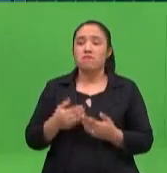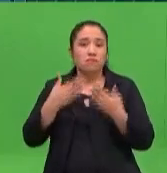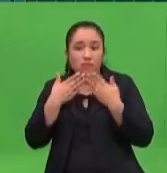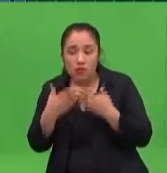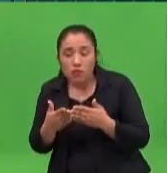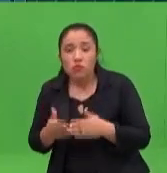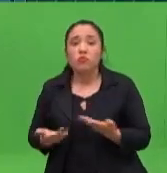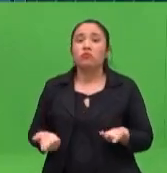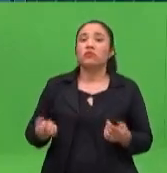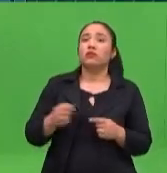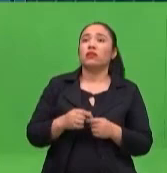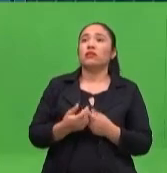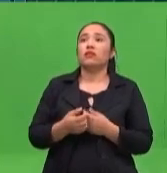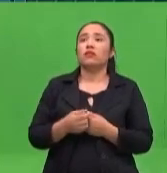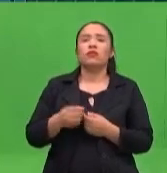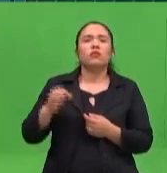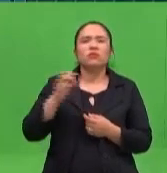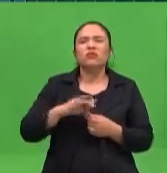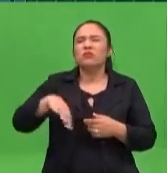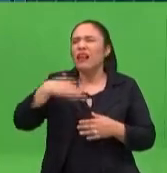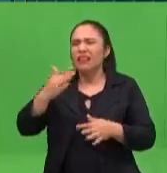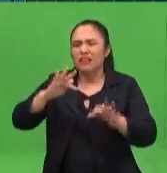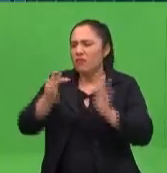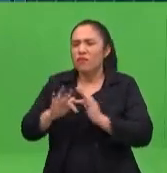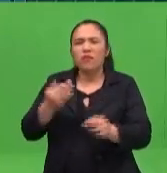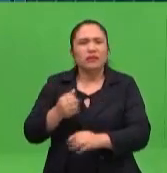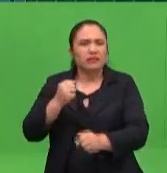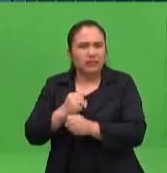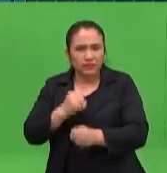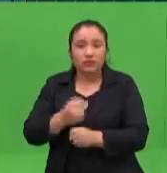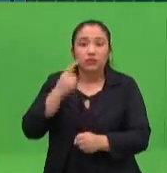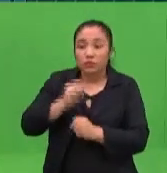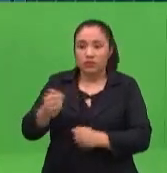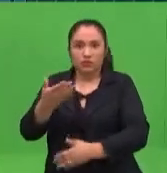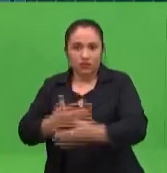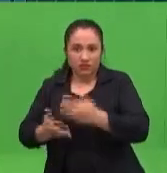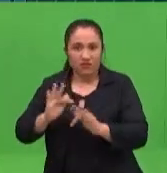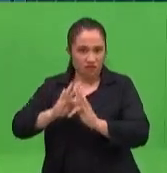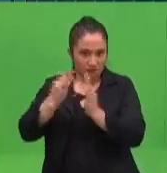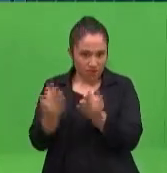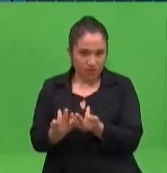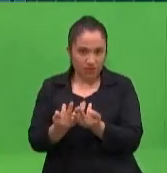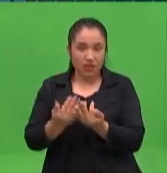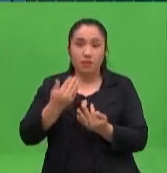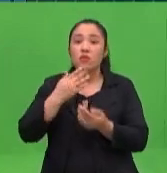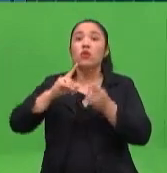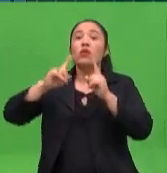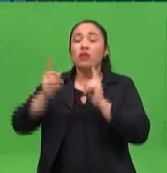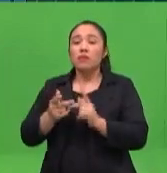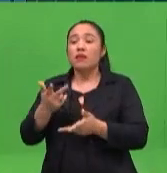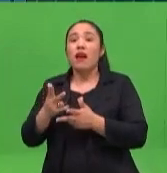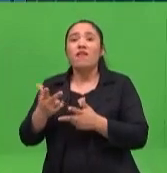algunos tips, como para poder compartir con las familias. Pero hablar de una evaluación